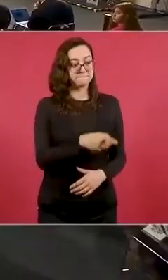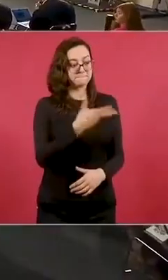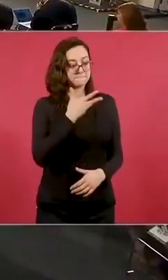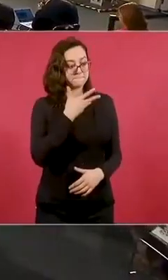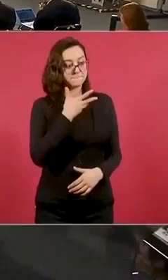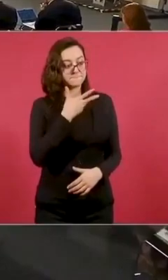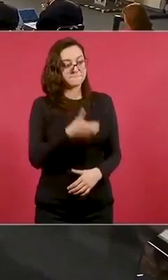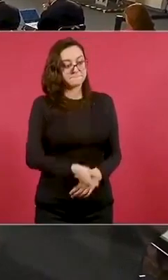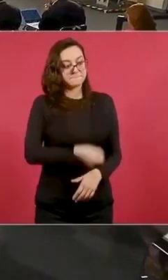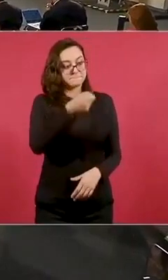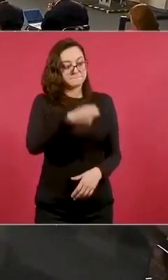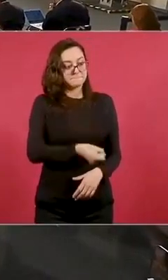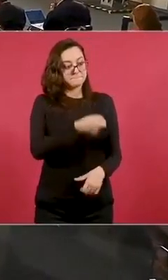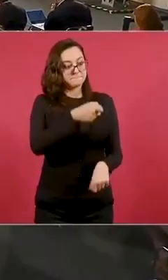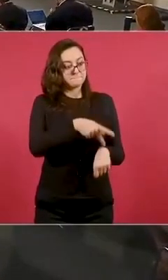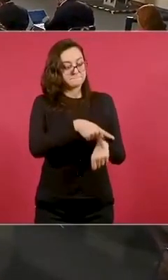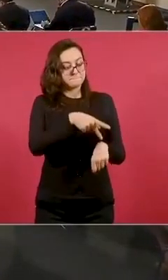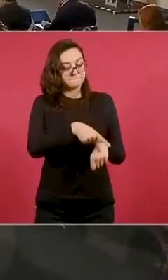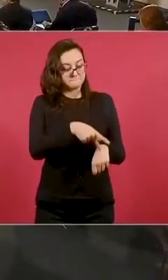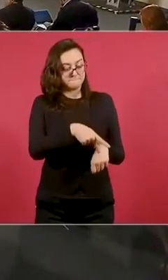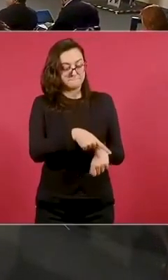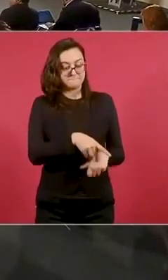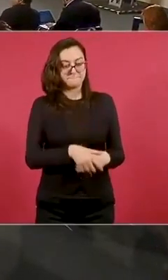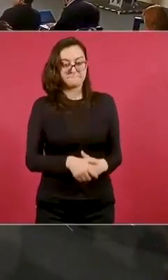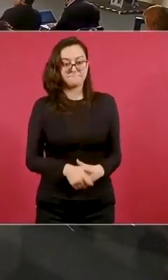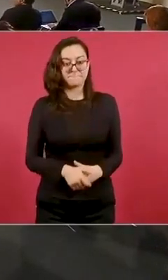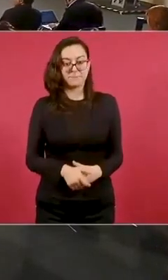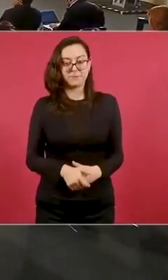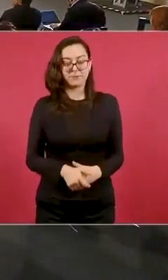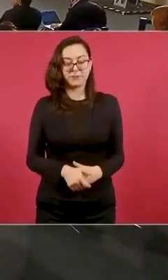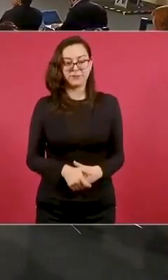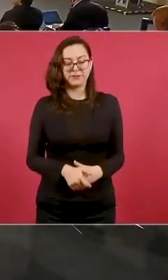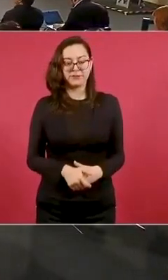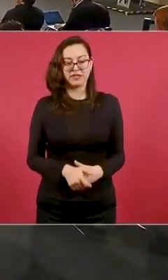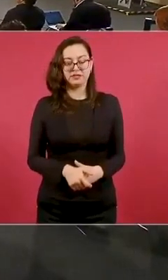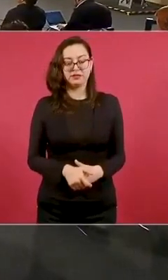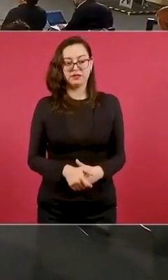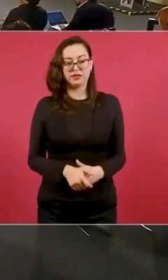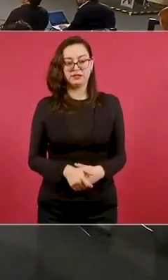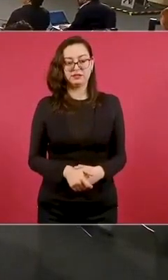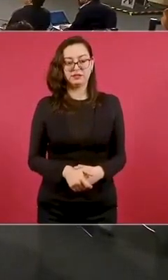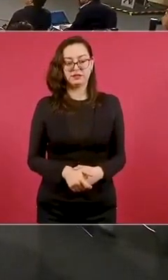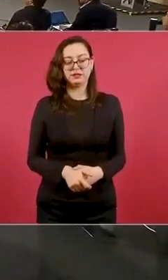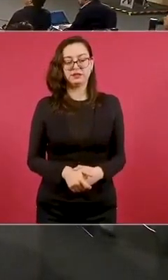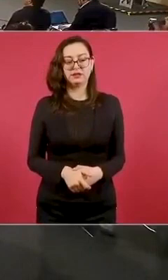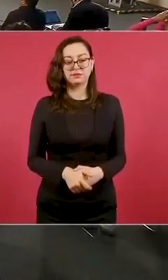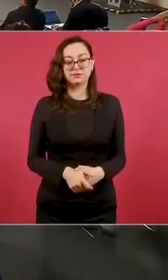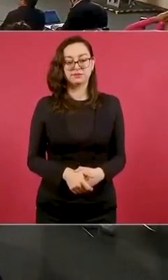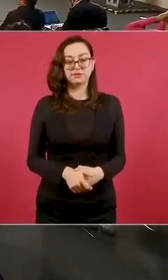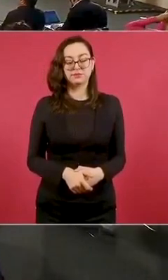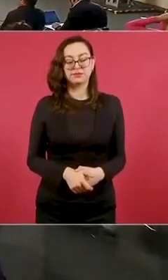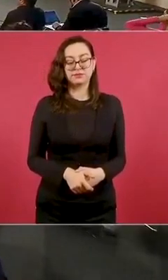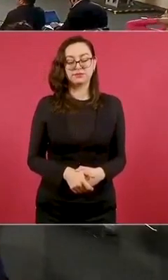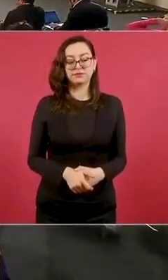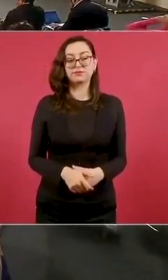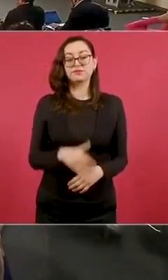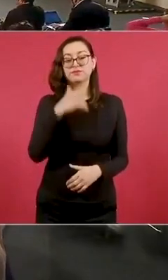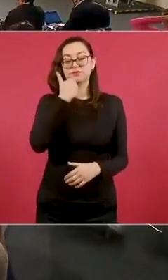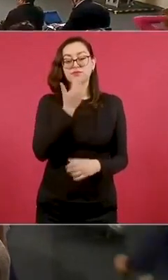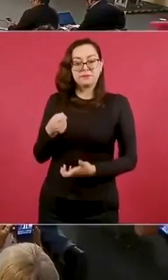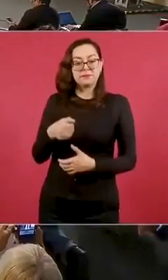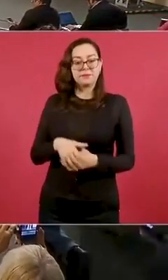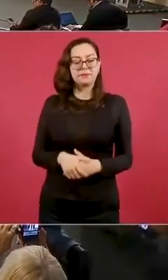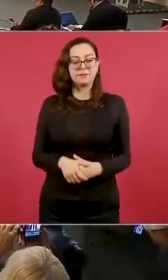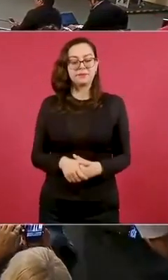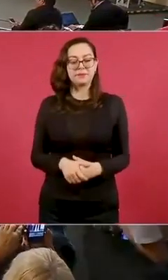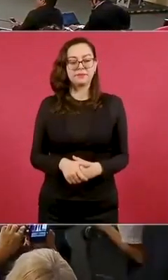que te di de las piedras? No, la tiene aquí. A ver, les voy a mostrar algo que me entregaron